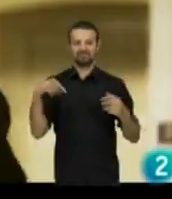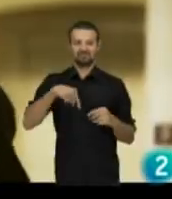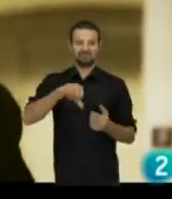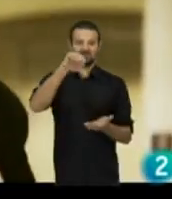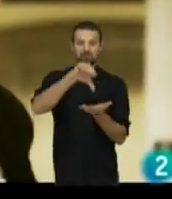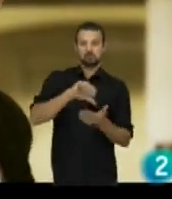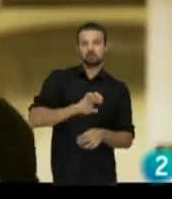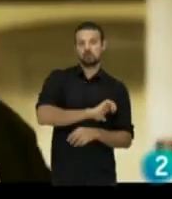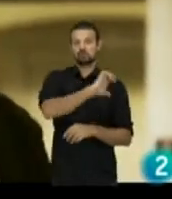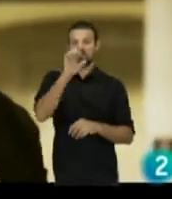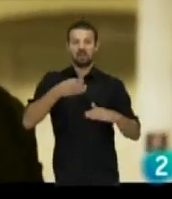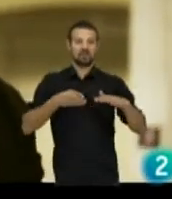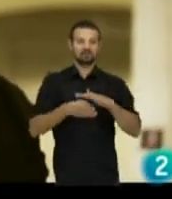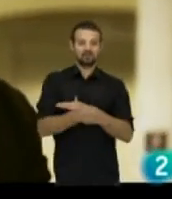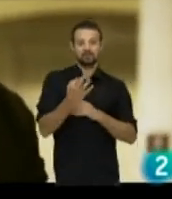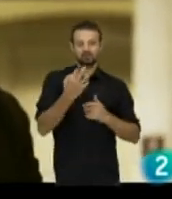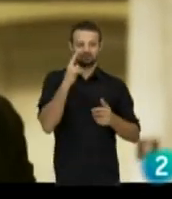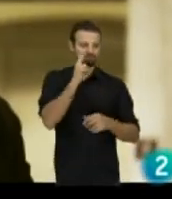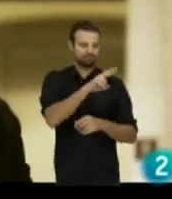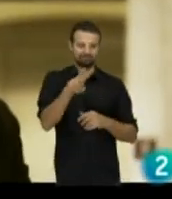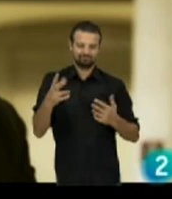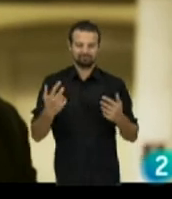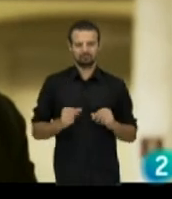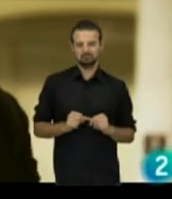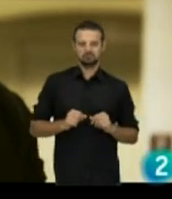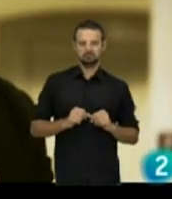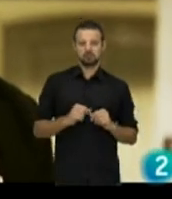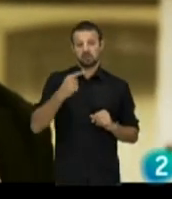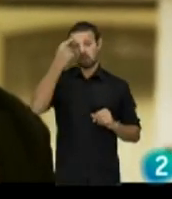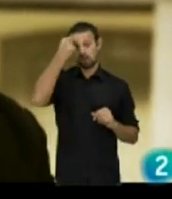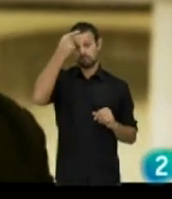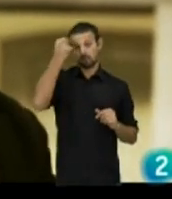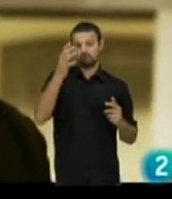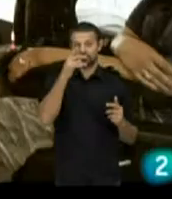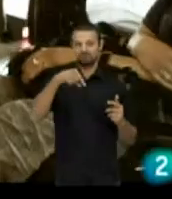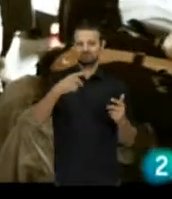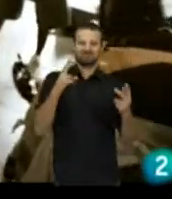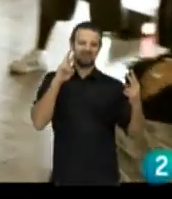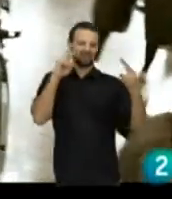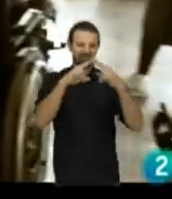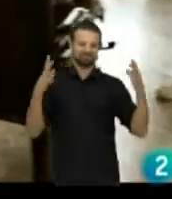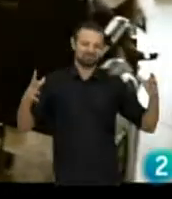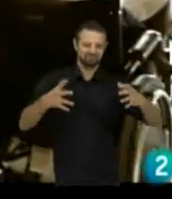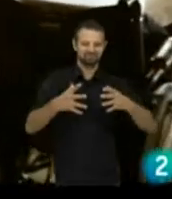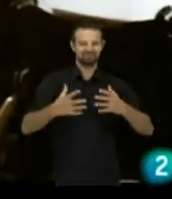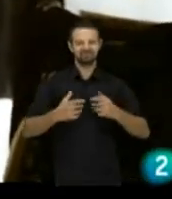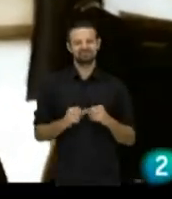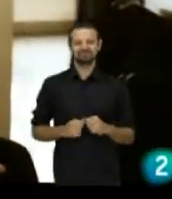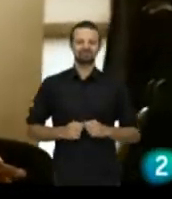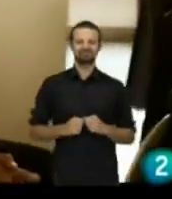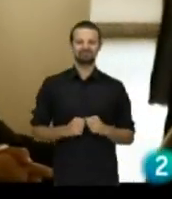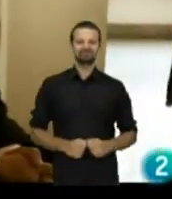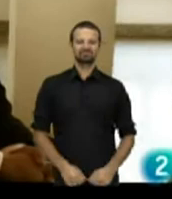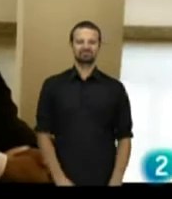discapacidad. Y hoy, pues, cómo no visitar a la primera ciudad europea accesible, a Ávila. y por eso era este